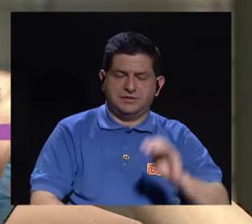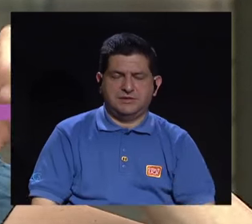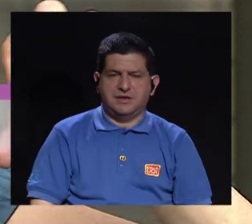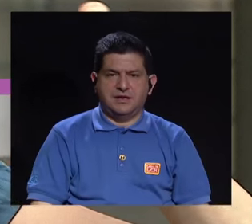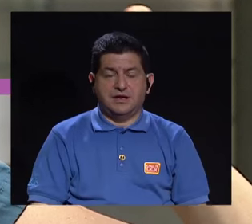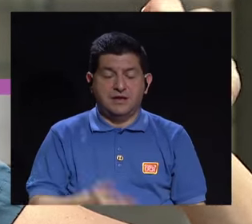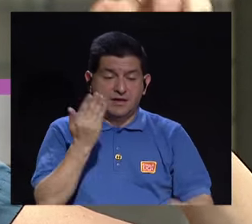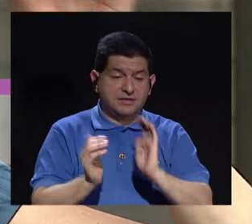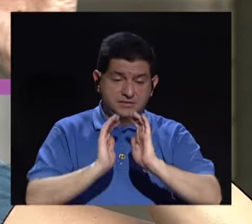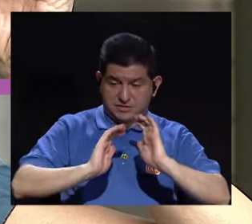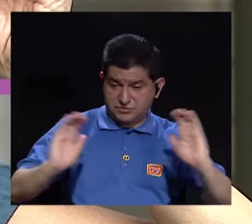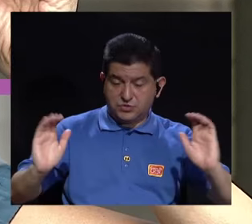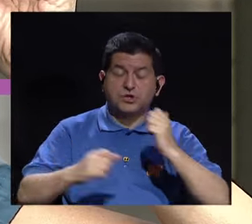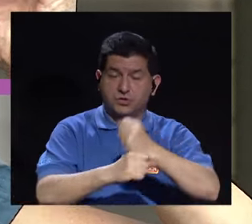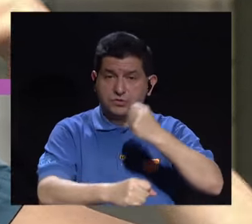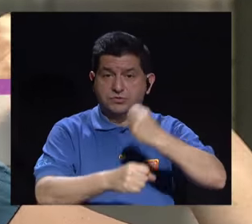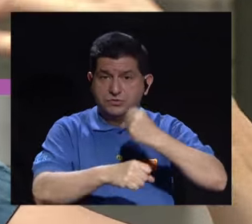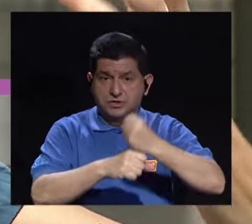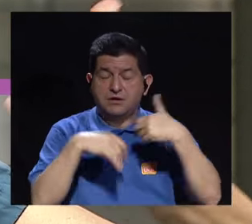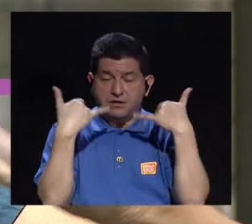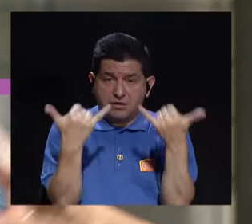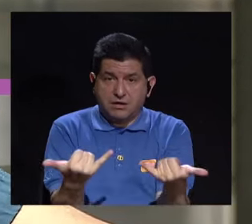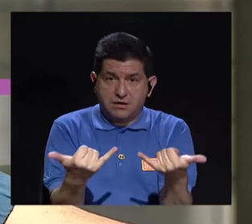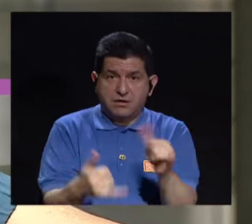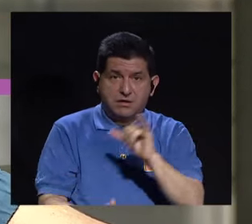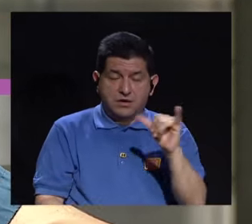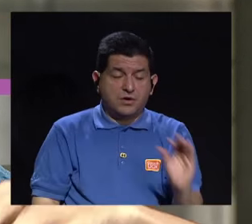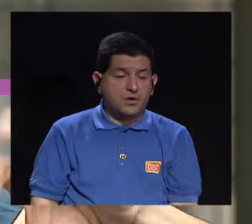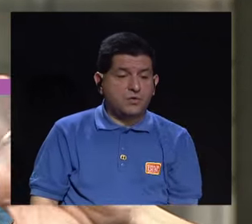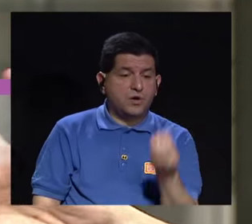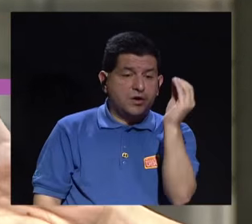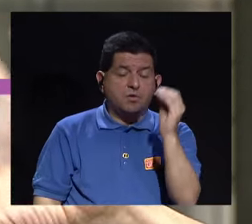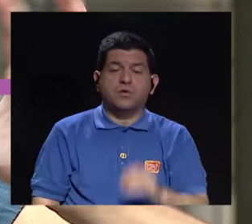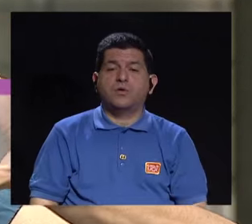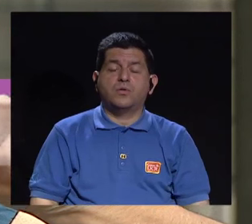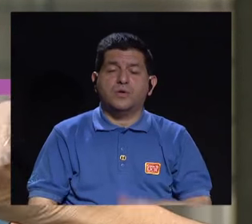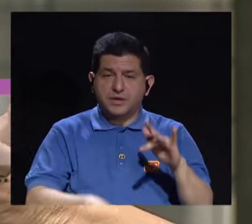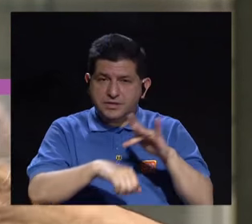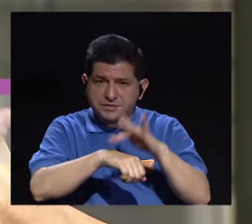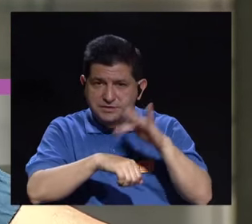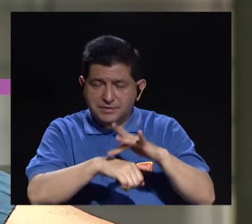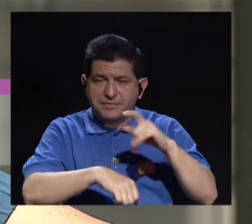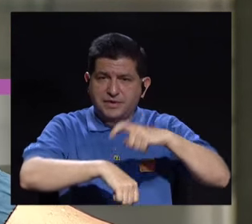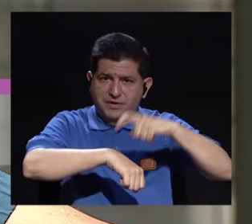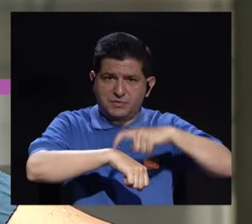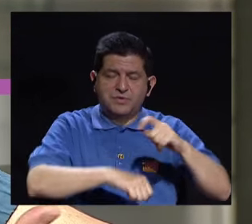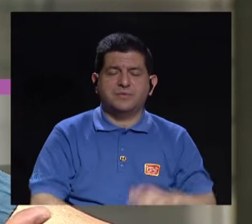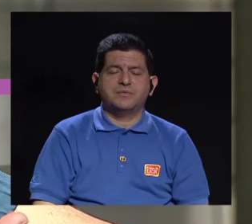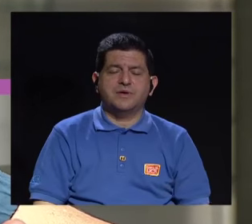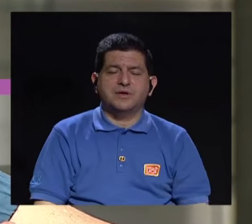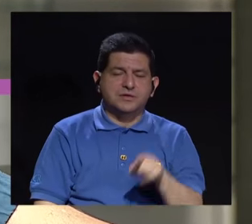con el sector, digamos, de niños, está trabajando también con adolescentes precoces en trastornos alimentarios. Tienen un servicio